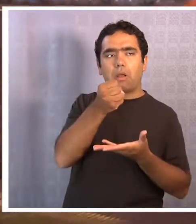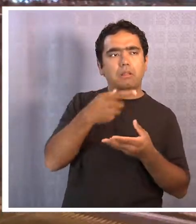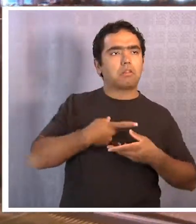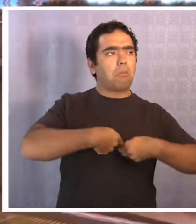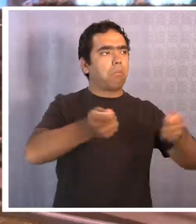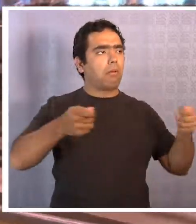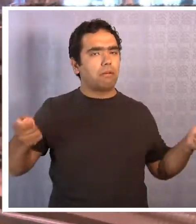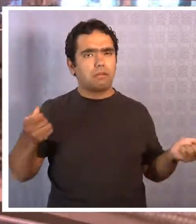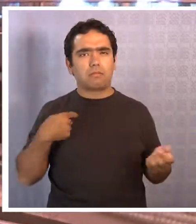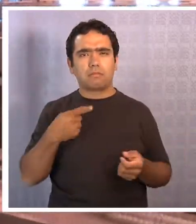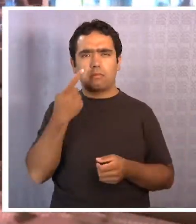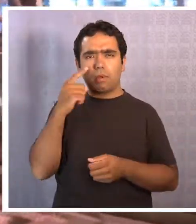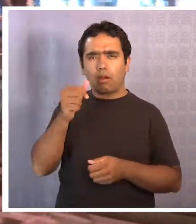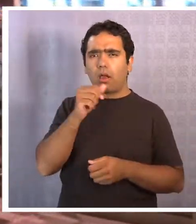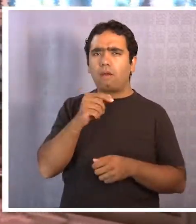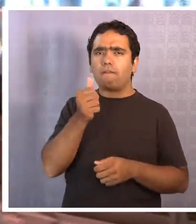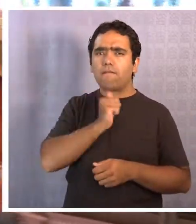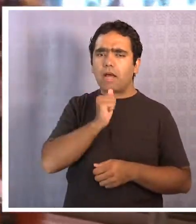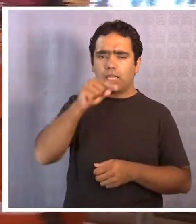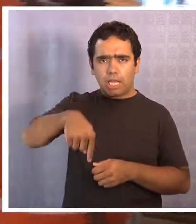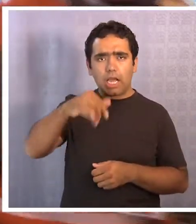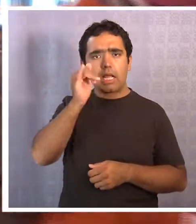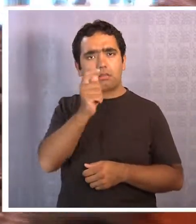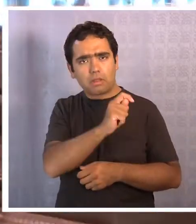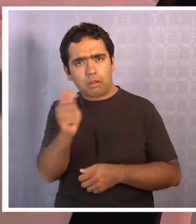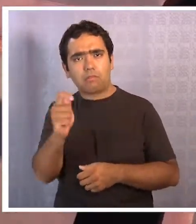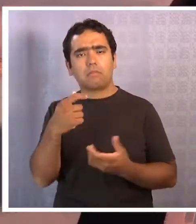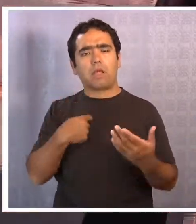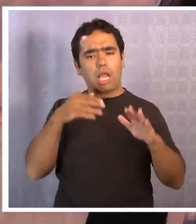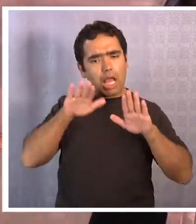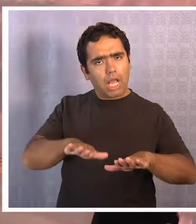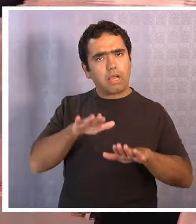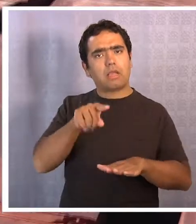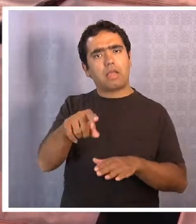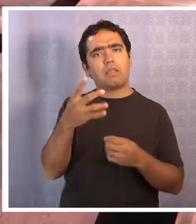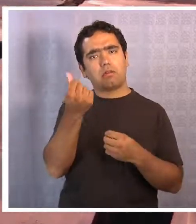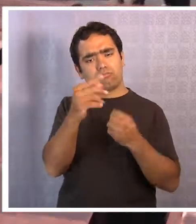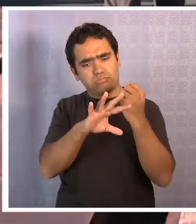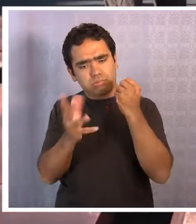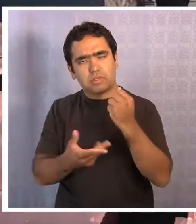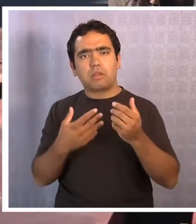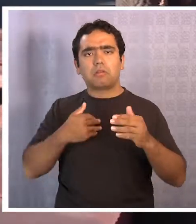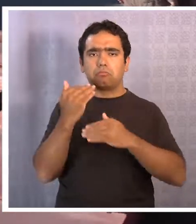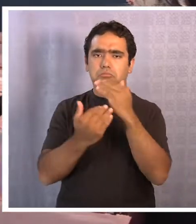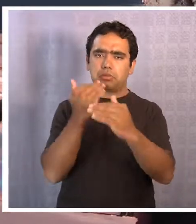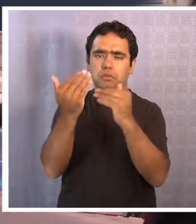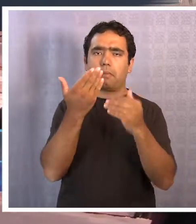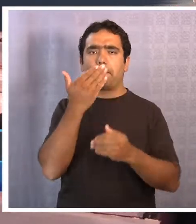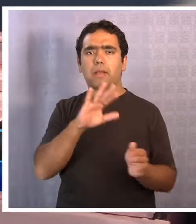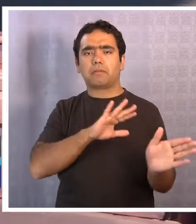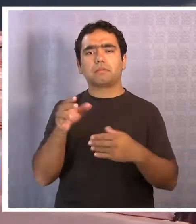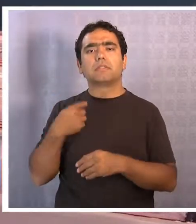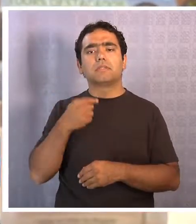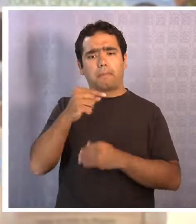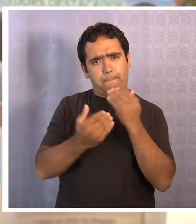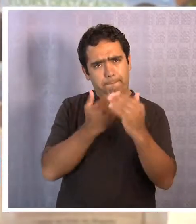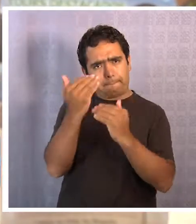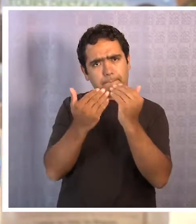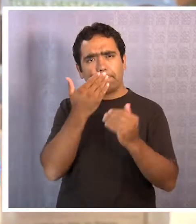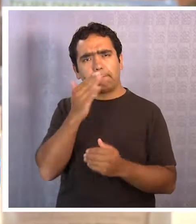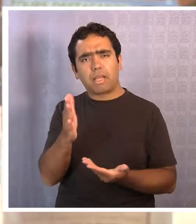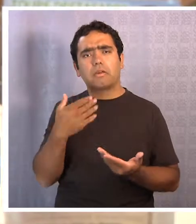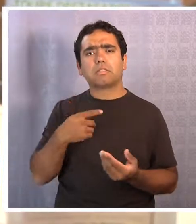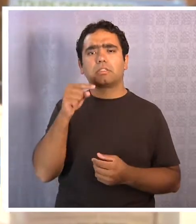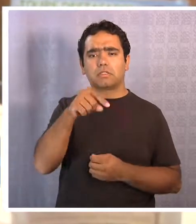ingresos podrían quedar en la región y ser reinvertidos aquí y así tendríamos un mayor progreso, más equitativo. Pero podríamos estar mucho mejor si este país fusionaba con el